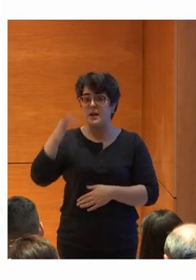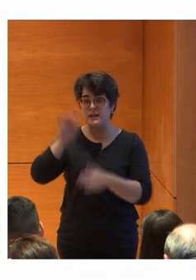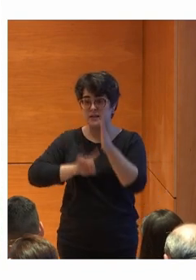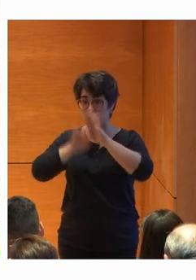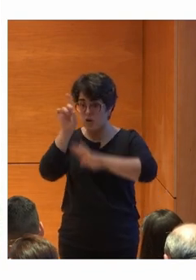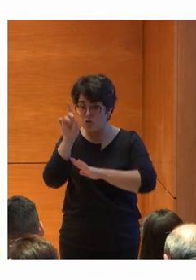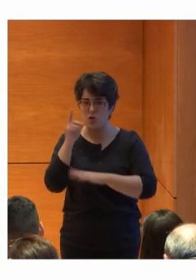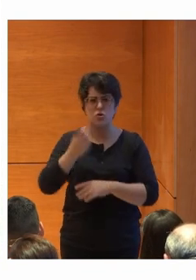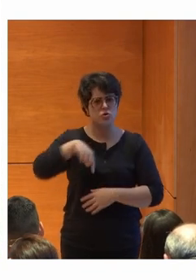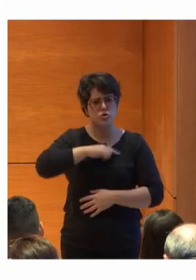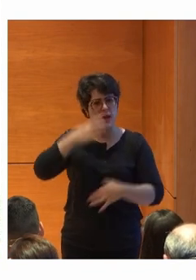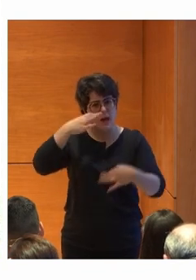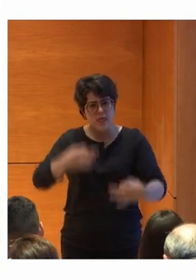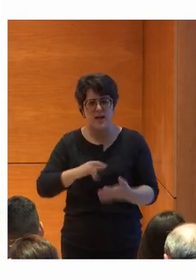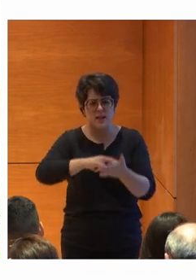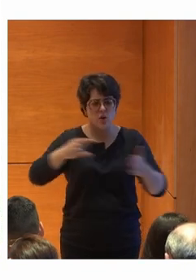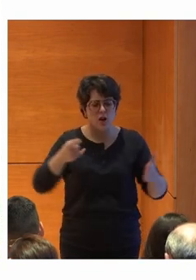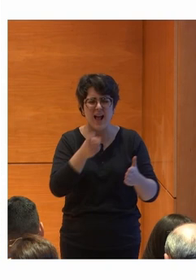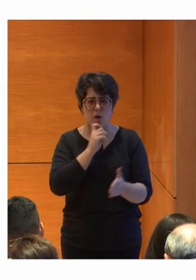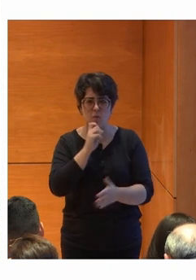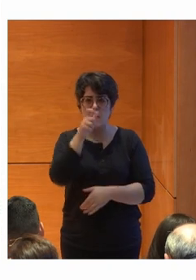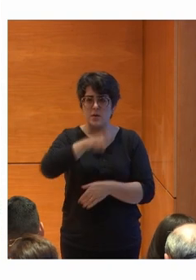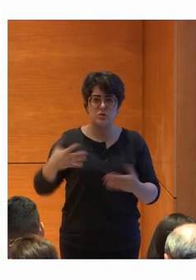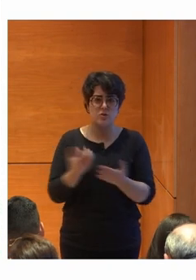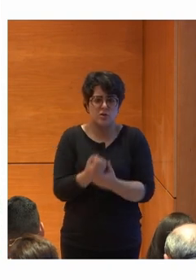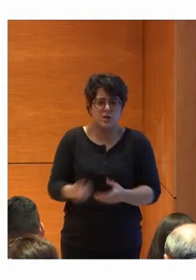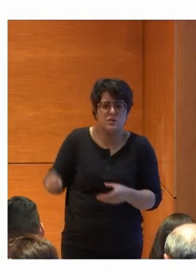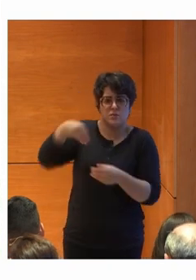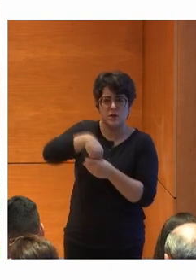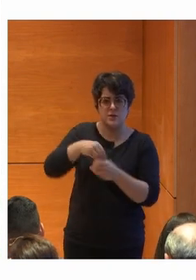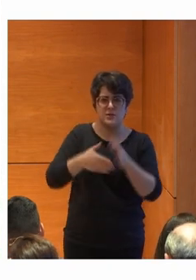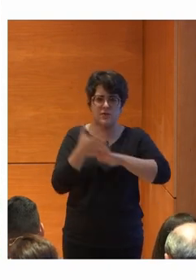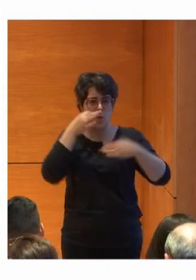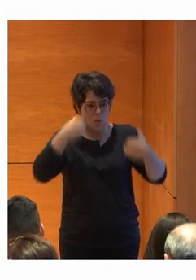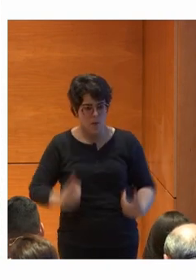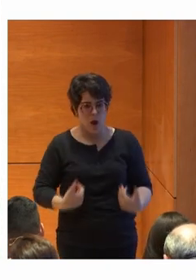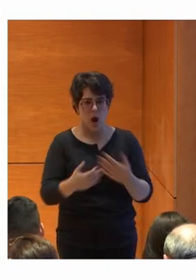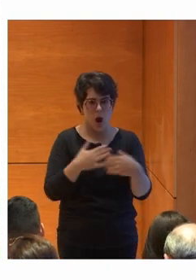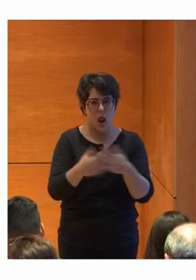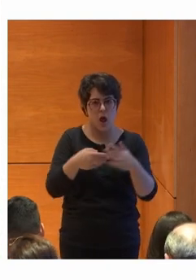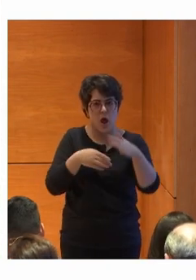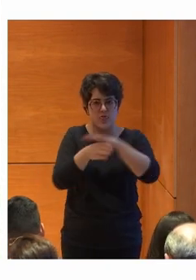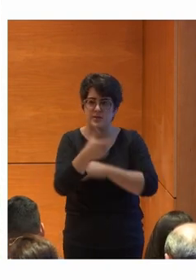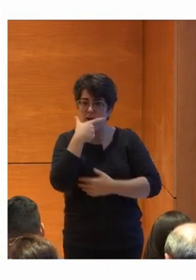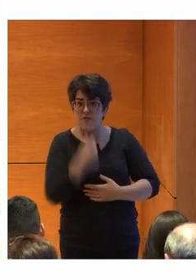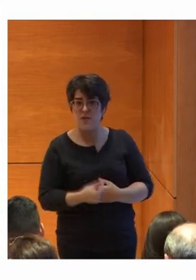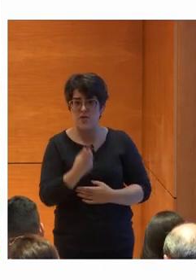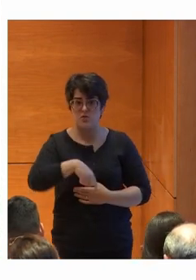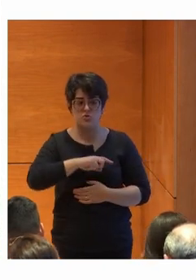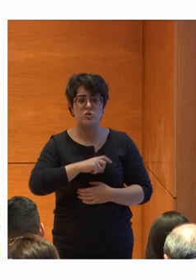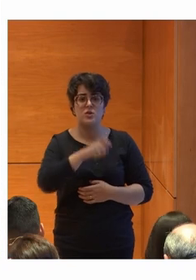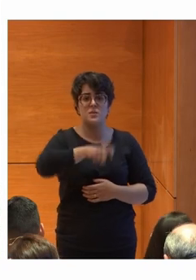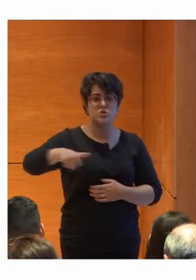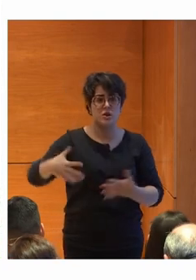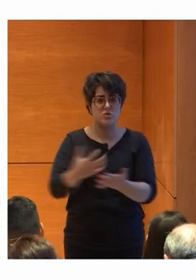desarrollo. Queremos una tecnología que no deje a nadie atrás, más humana, accesible y fácil. Nos beneficiará